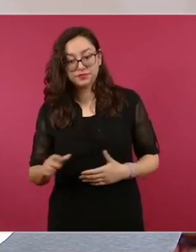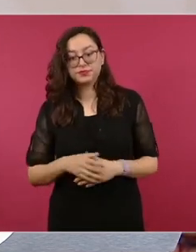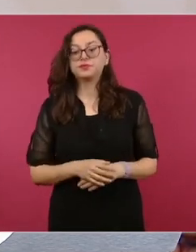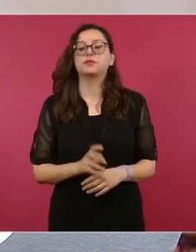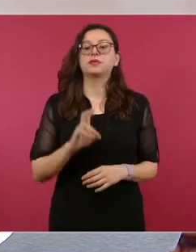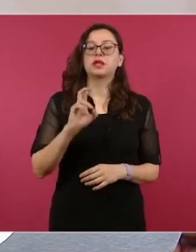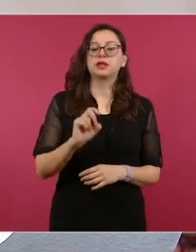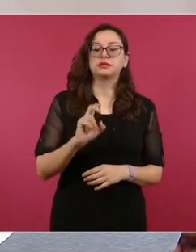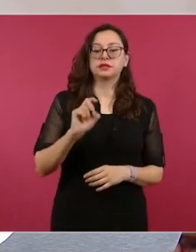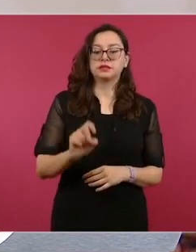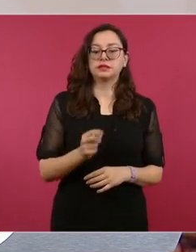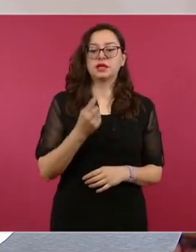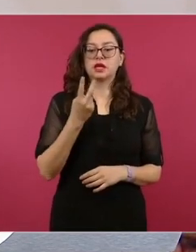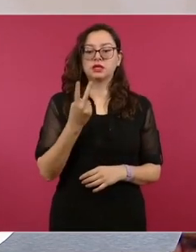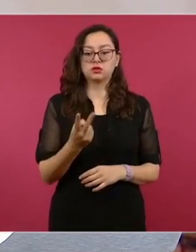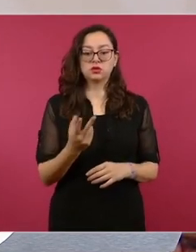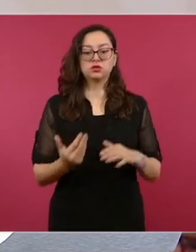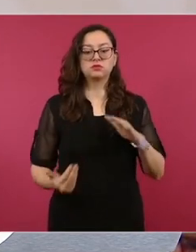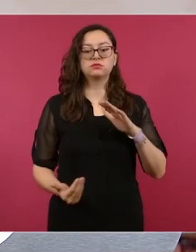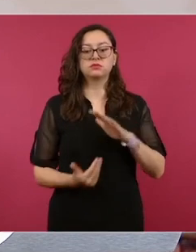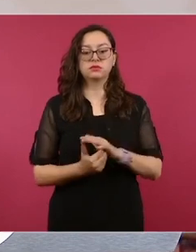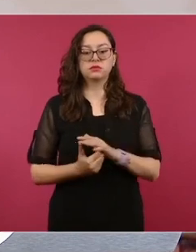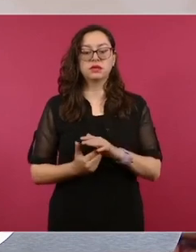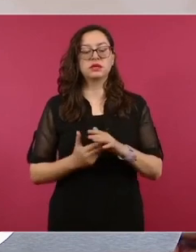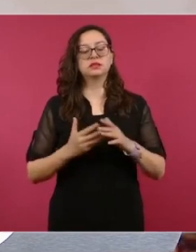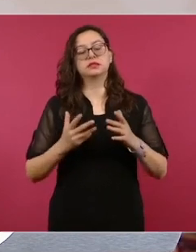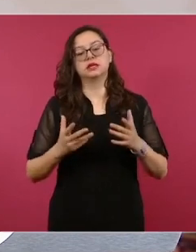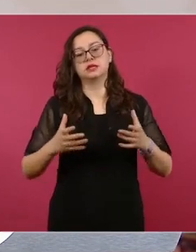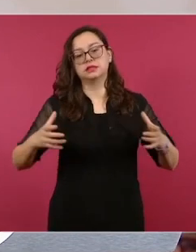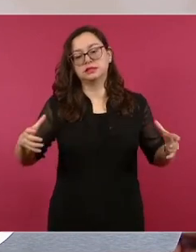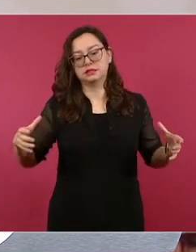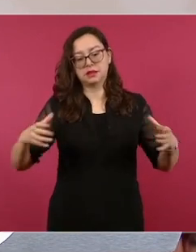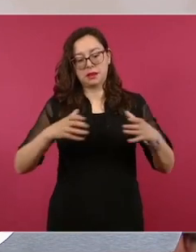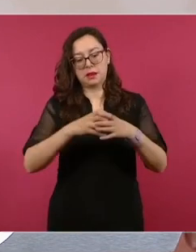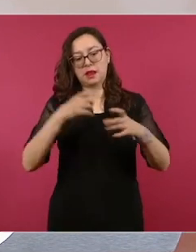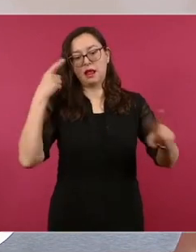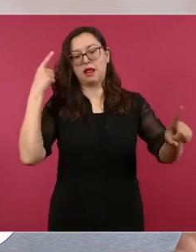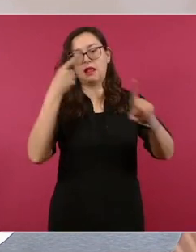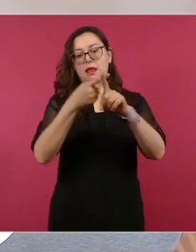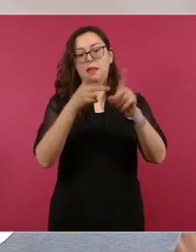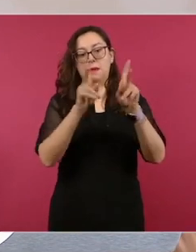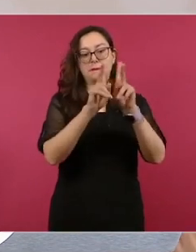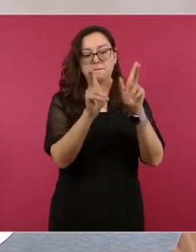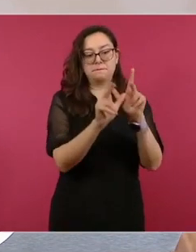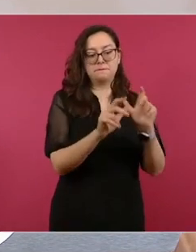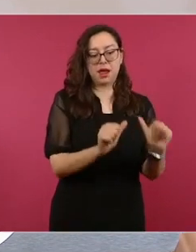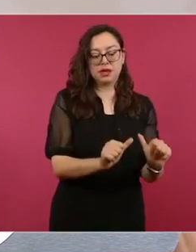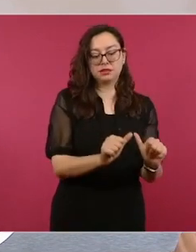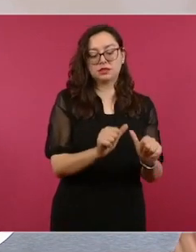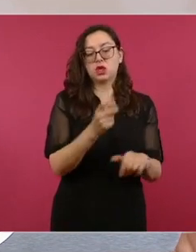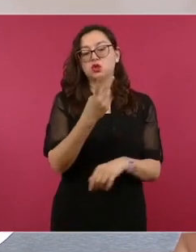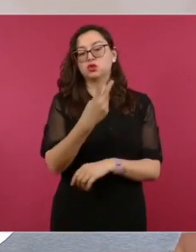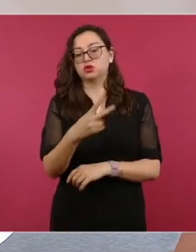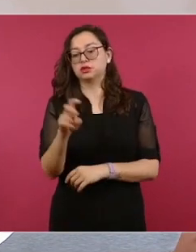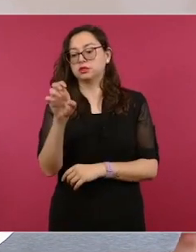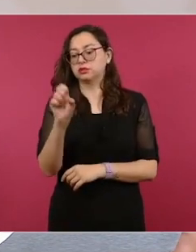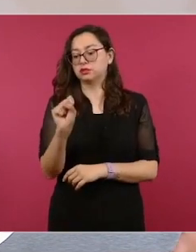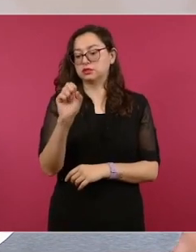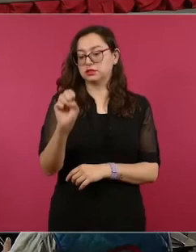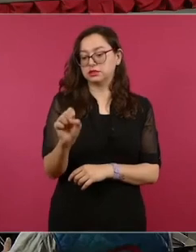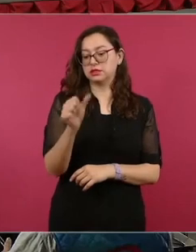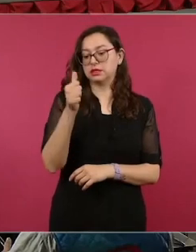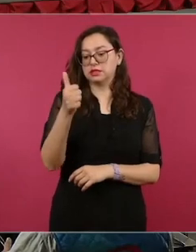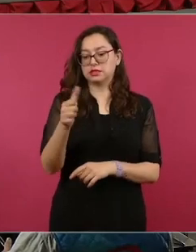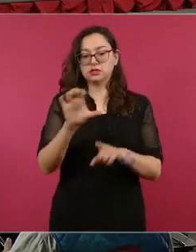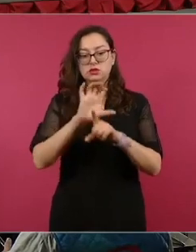32 mesas de construcción de paz y seguridad en los estados y las 266 regionales,